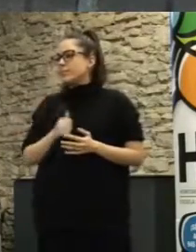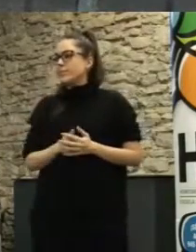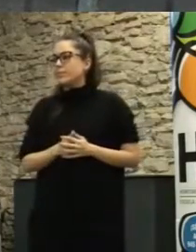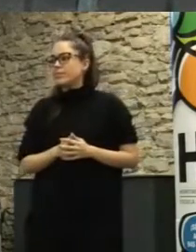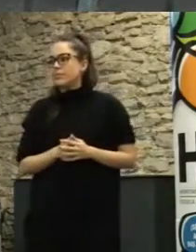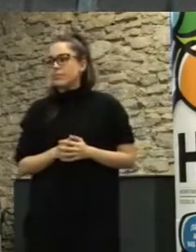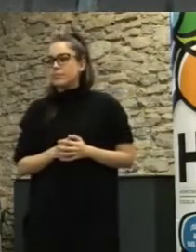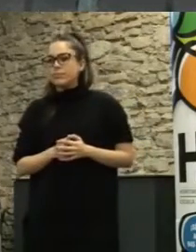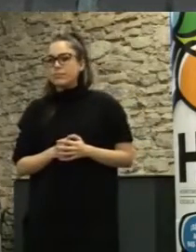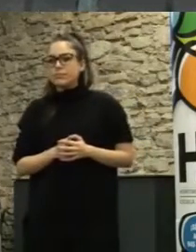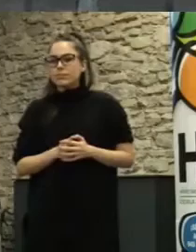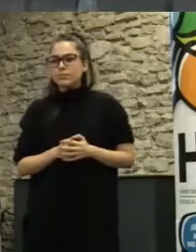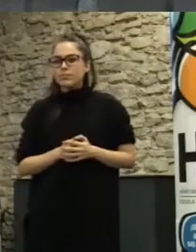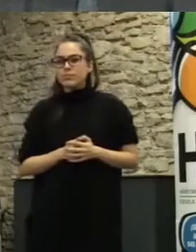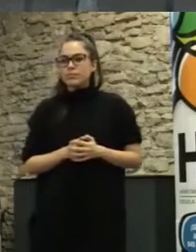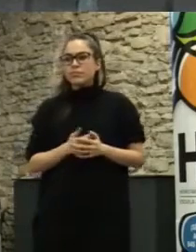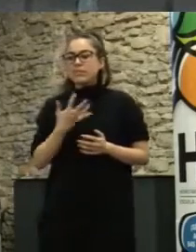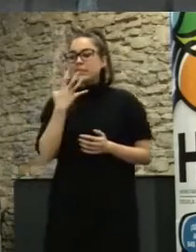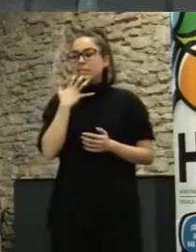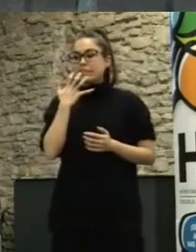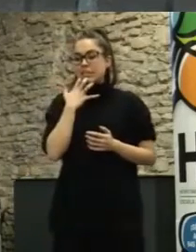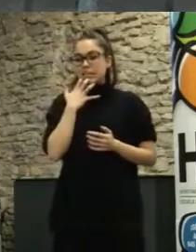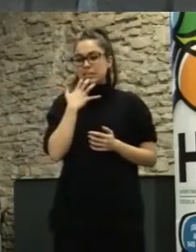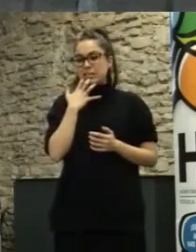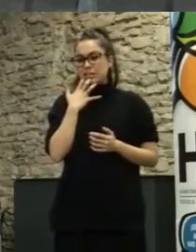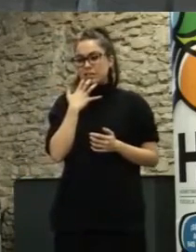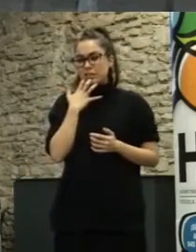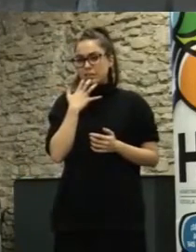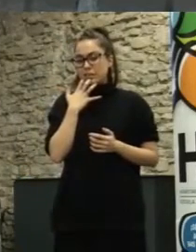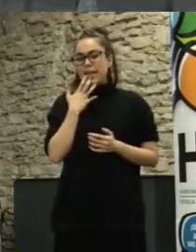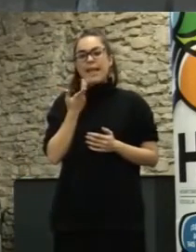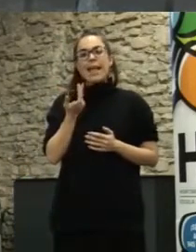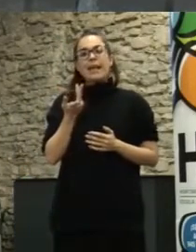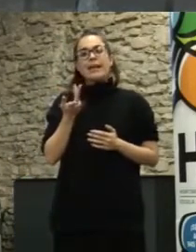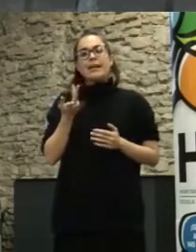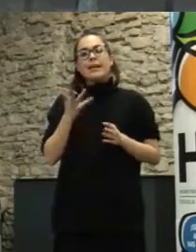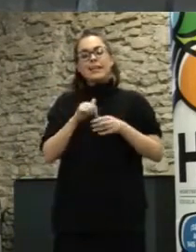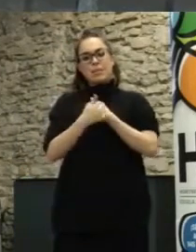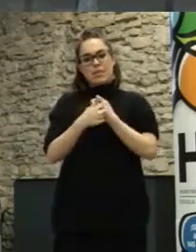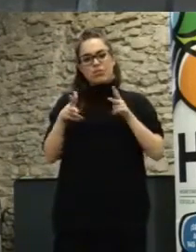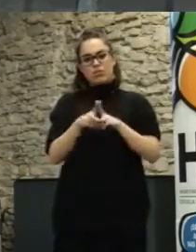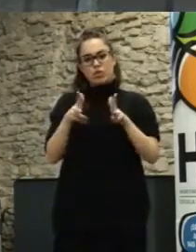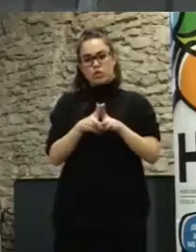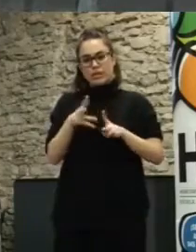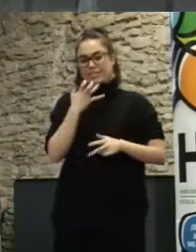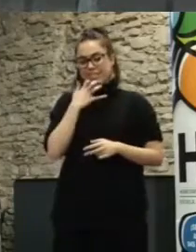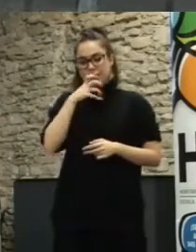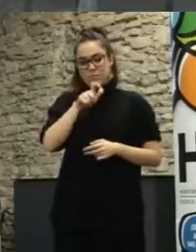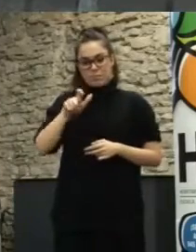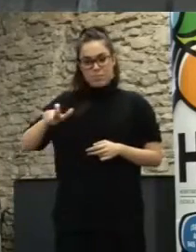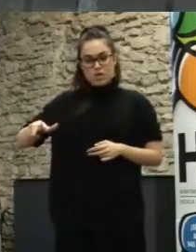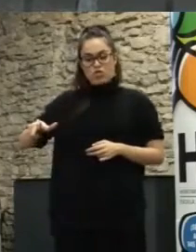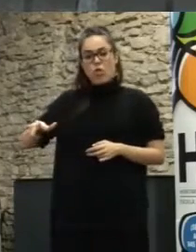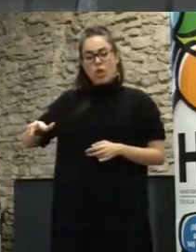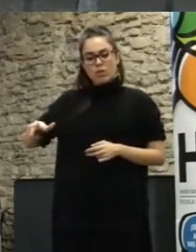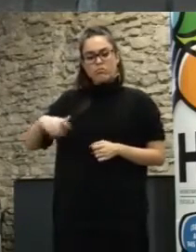en el nivel micro de proyectos sobre todo de intervención social trabajas un determinado colectivo de personas es más sencillo